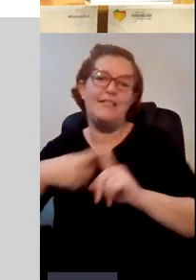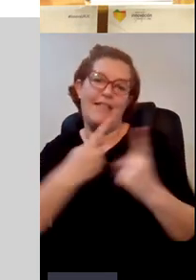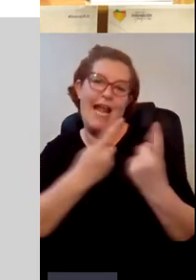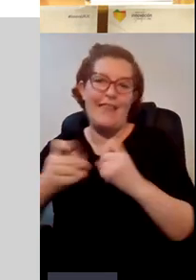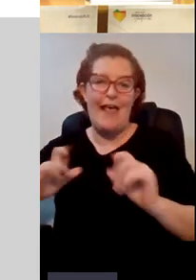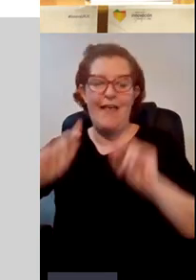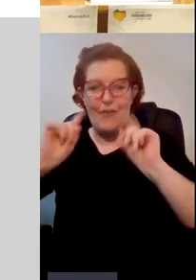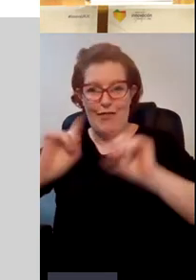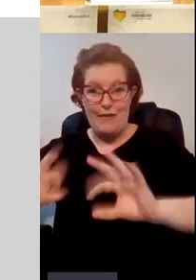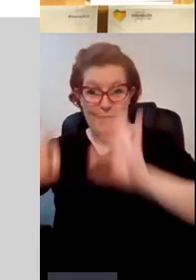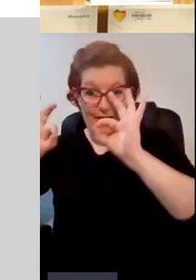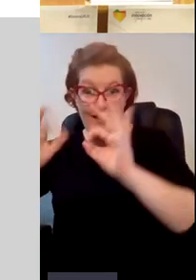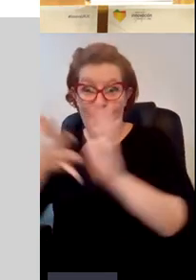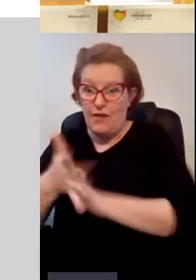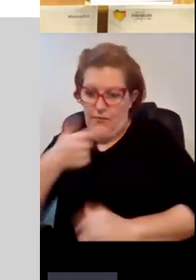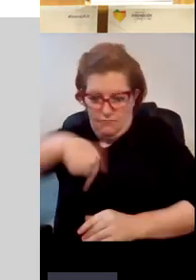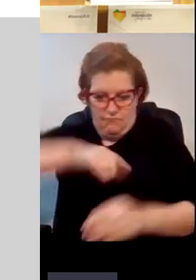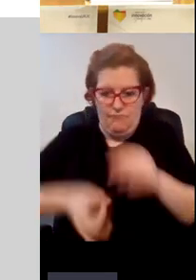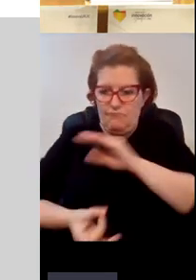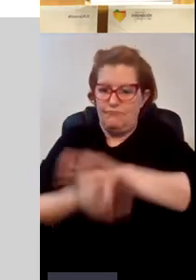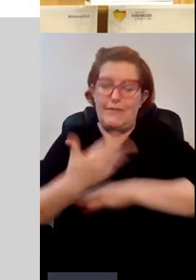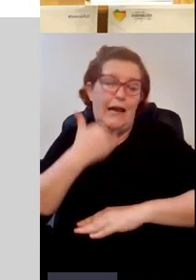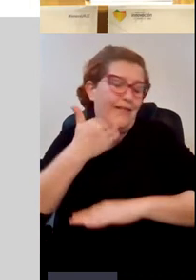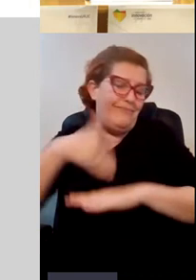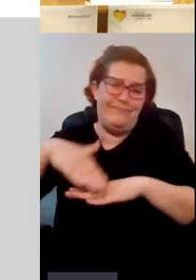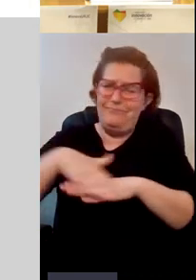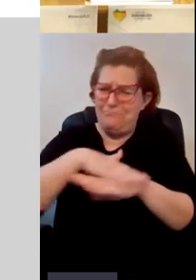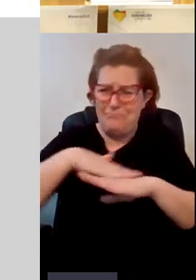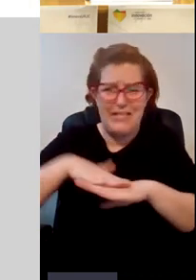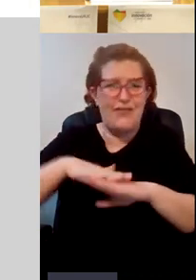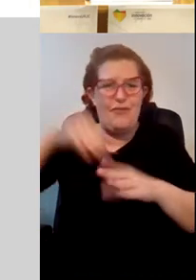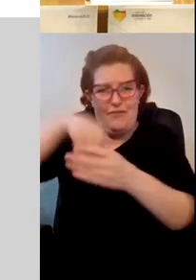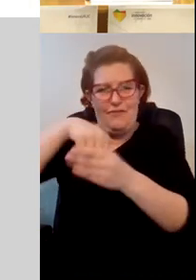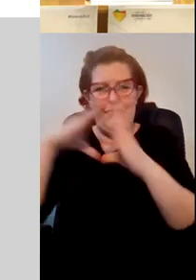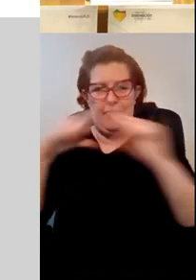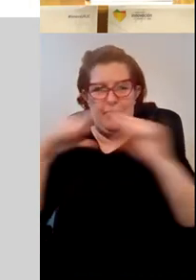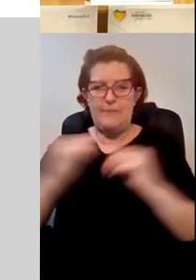se configura como algo esencial en la universidad.